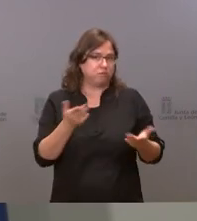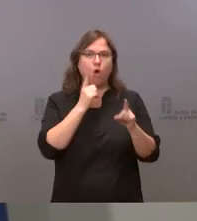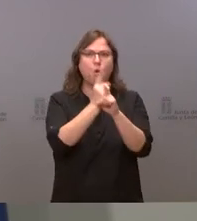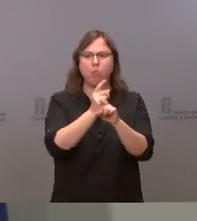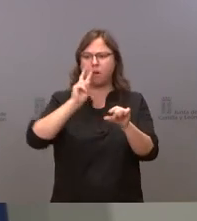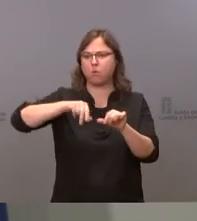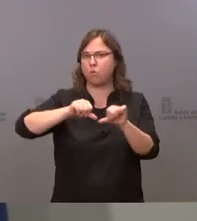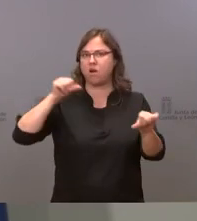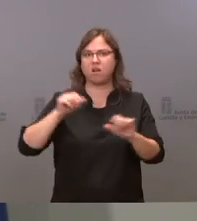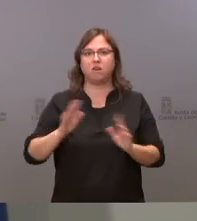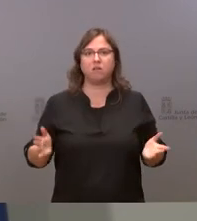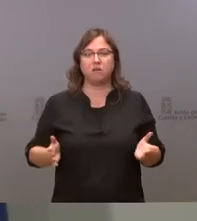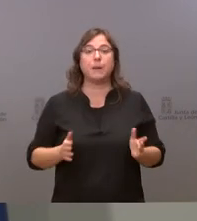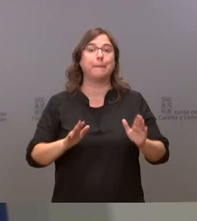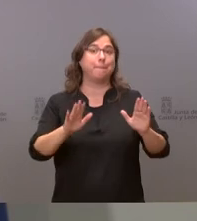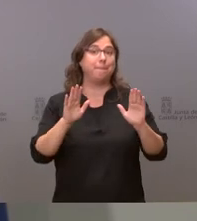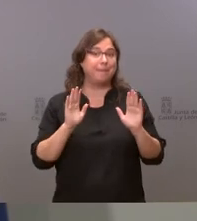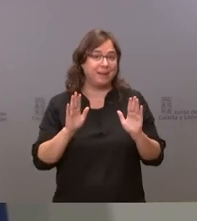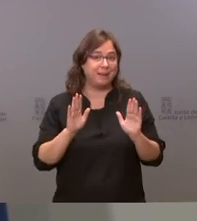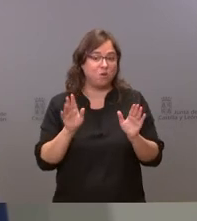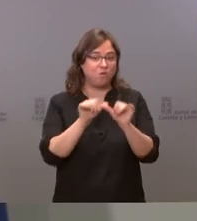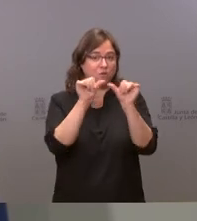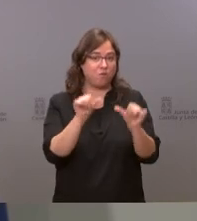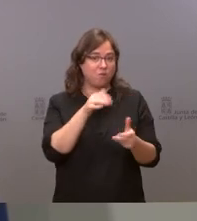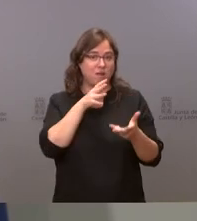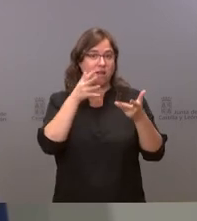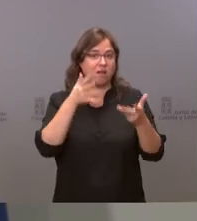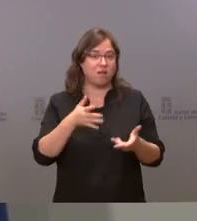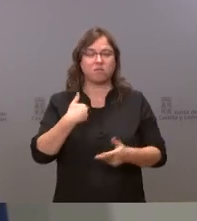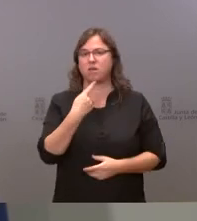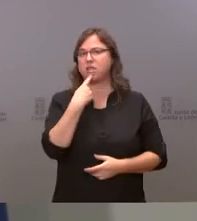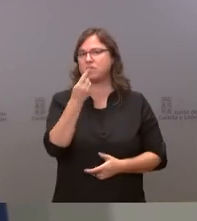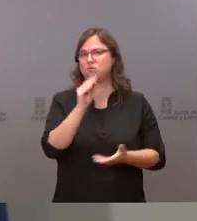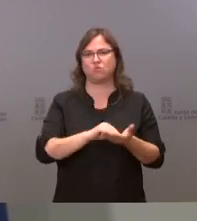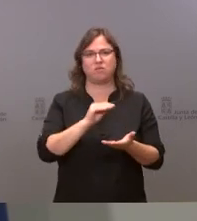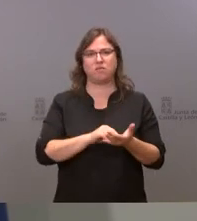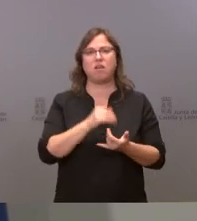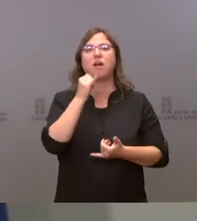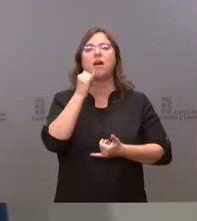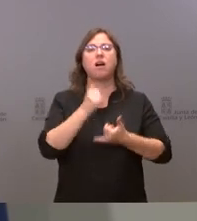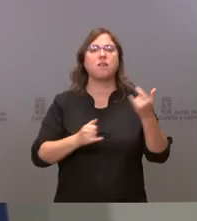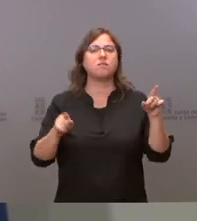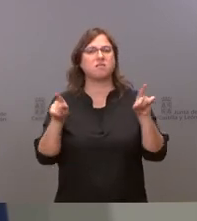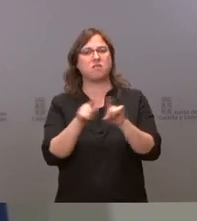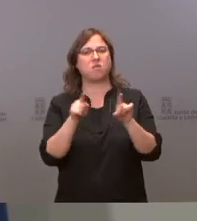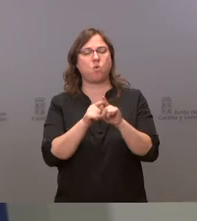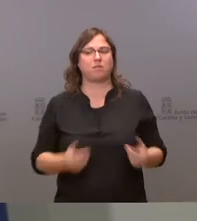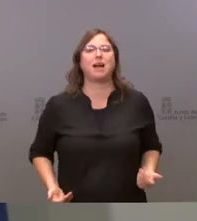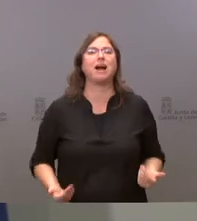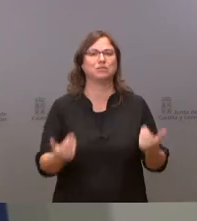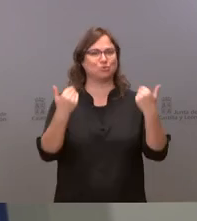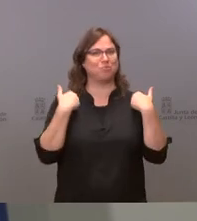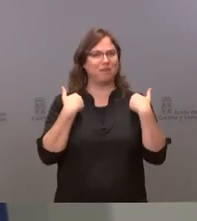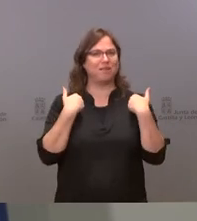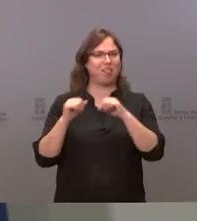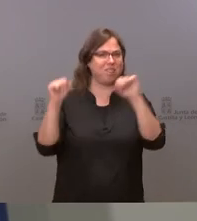contra pero tal y como van las cosas y ya lo he dicho muchas veces vamos a acabar asumiendo también competencias de defensa si claro